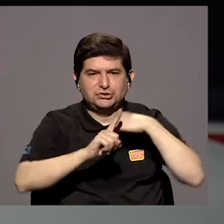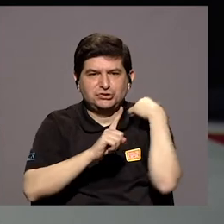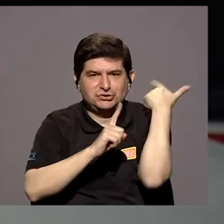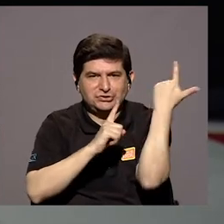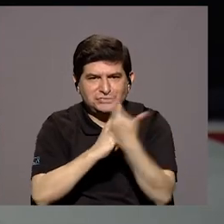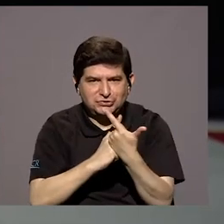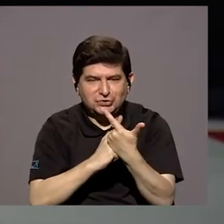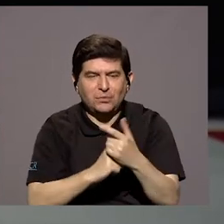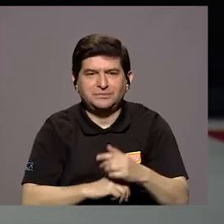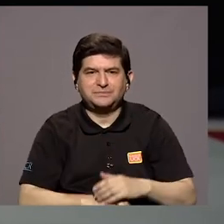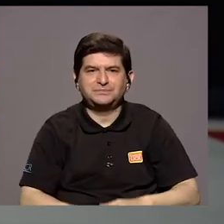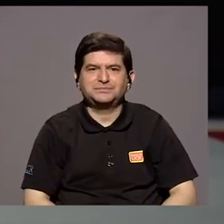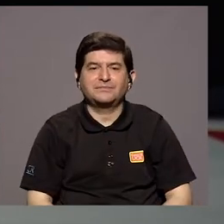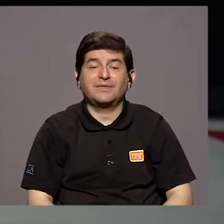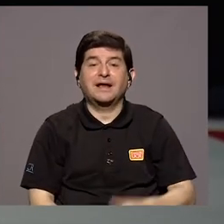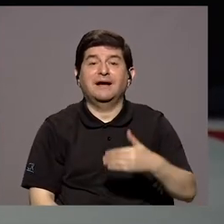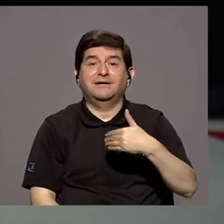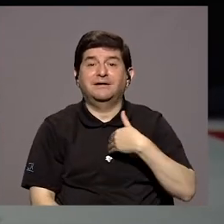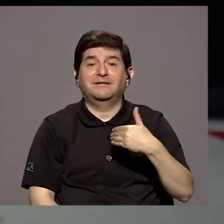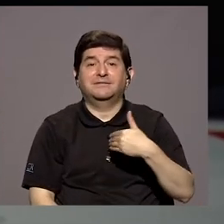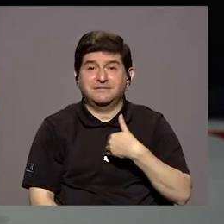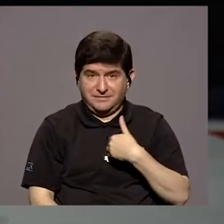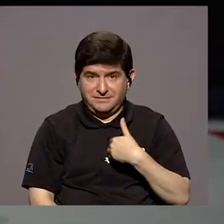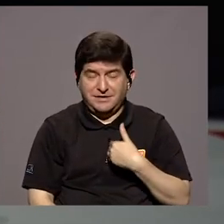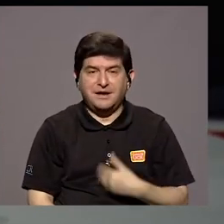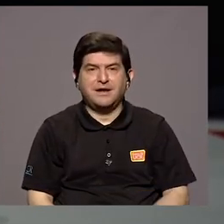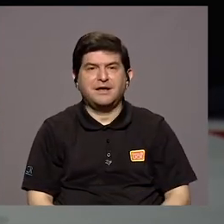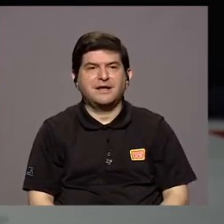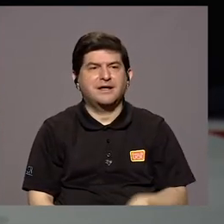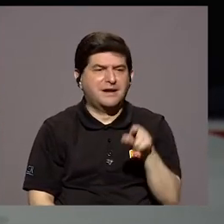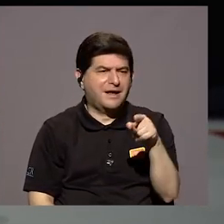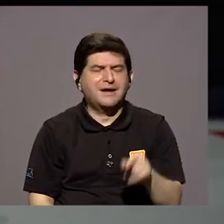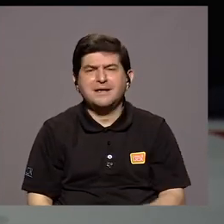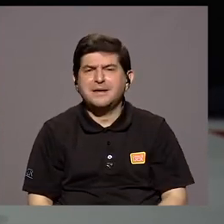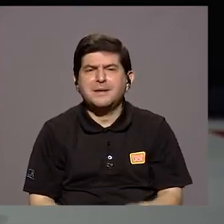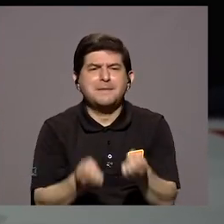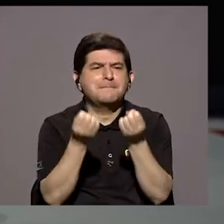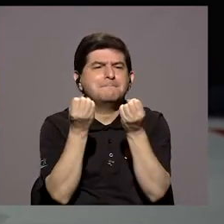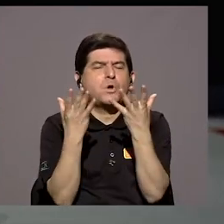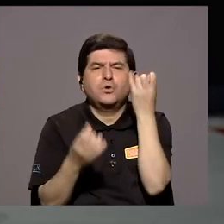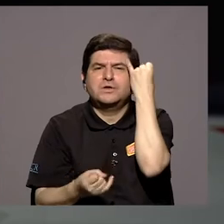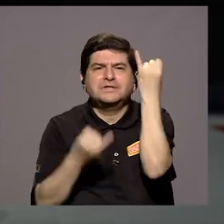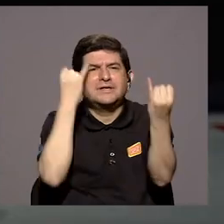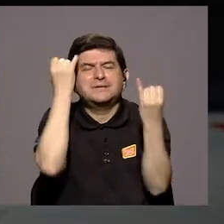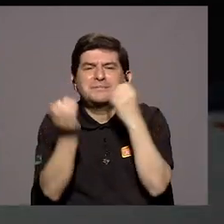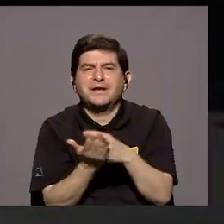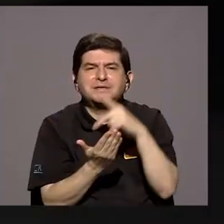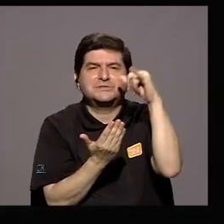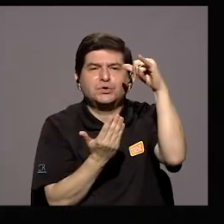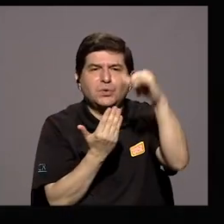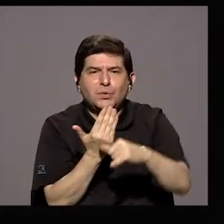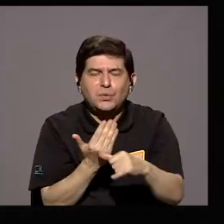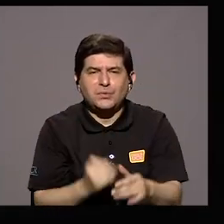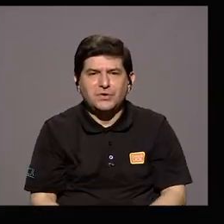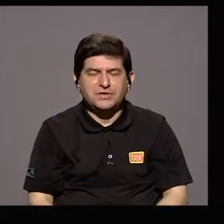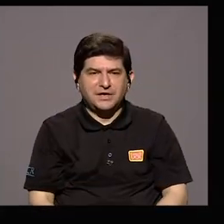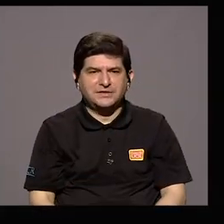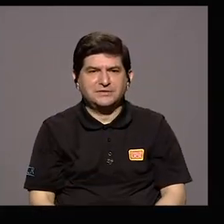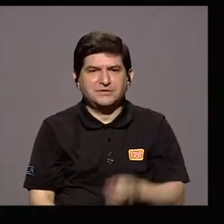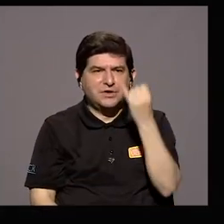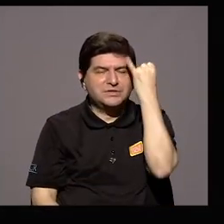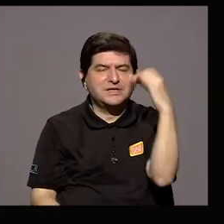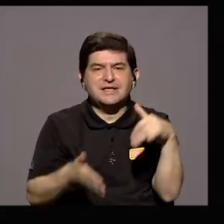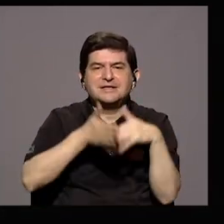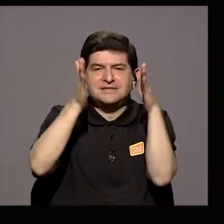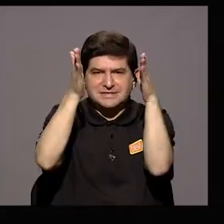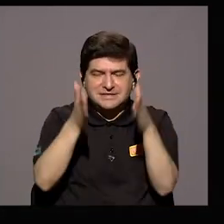Acción Social Tenemos Un Semillero De Ideas Y De Proyectos Que Corresponden